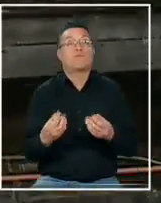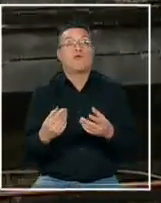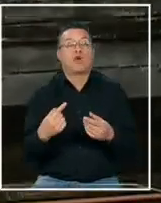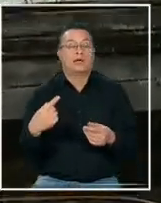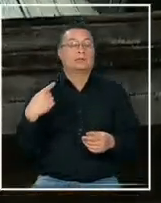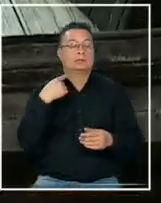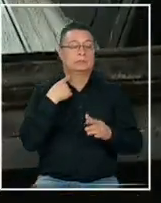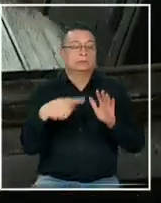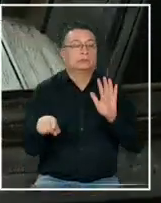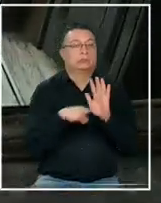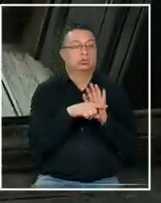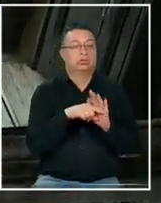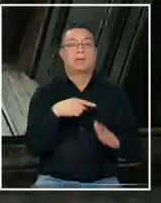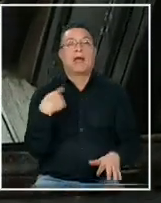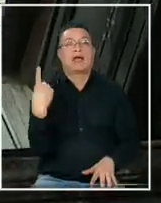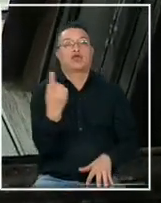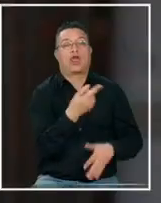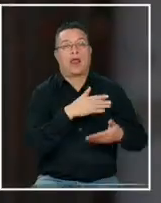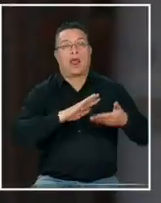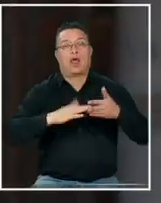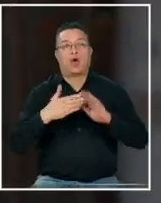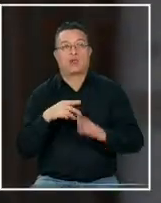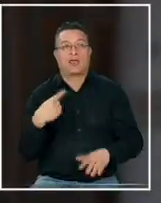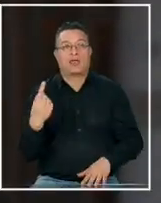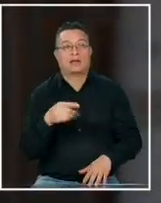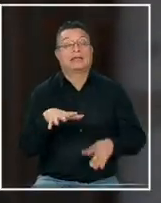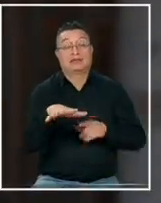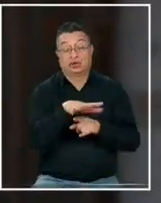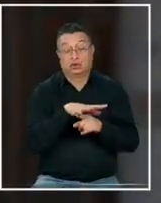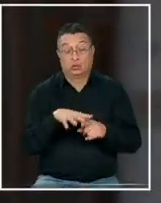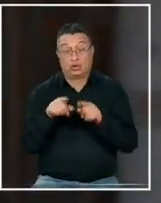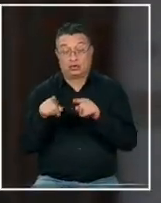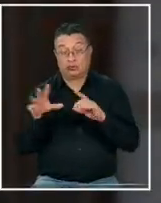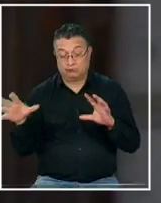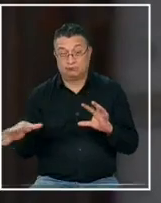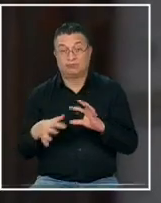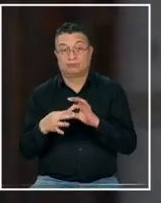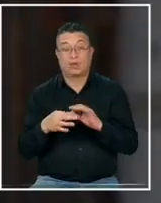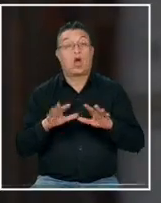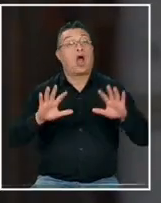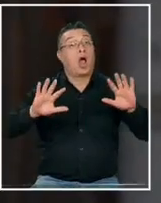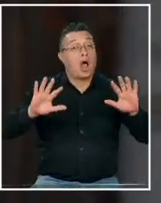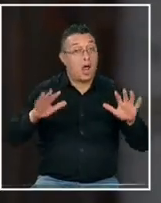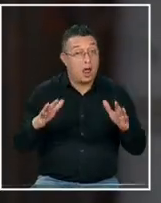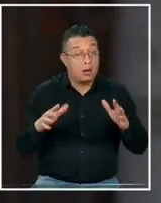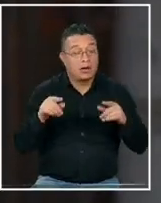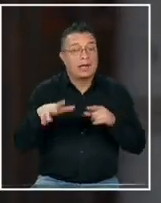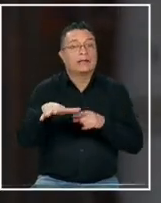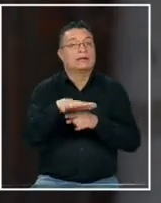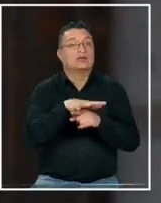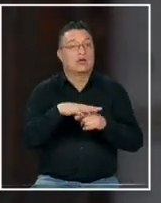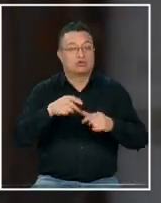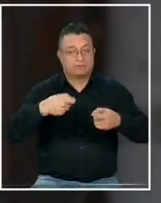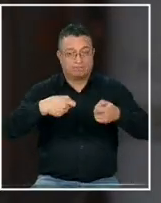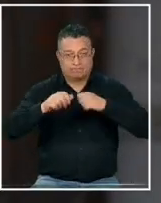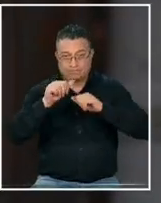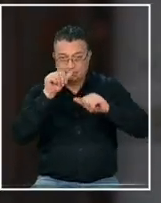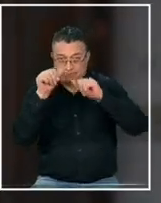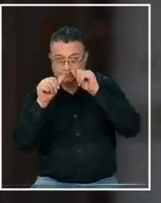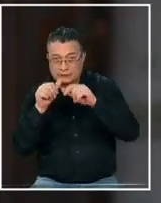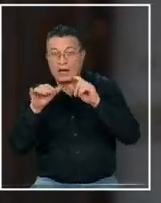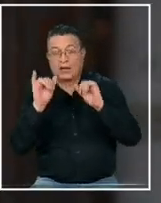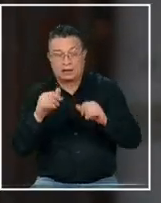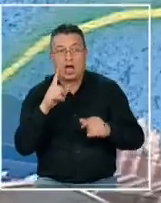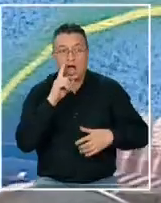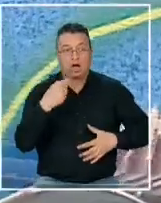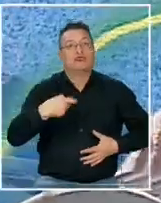perjuicio a toda la comunidad aledaña una situación vinculada posiblemente a situaciones de tráfico y también